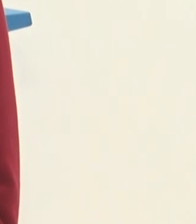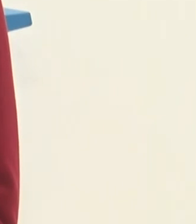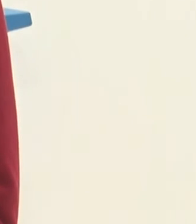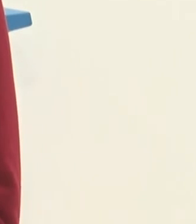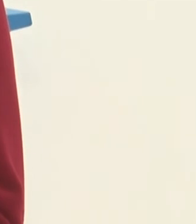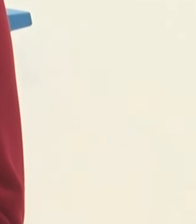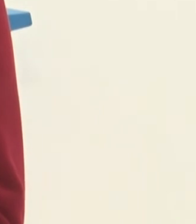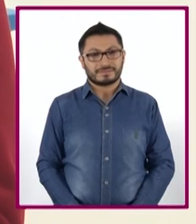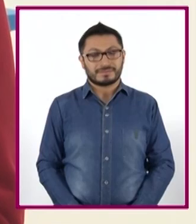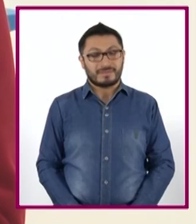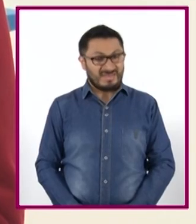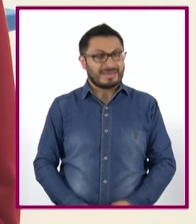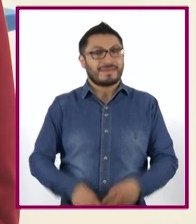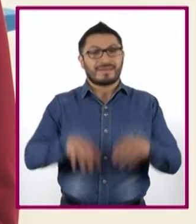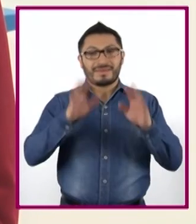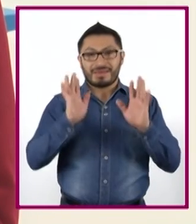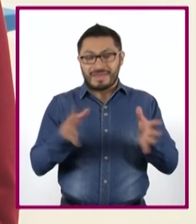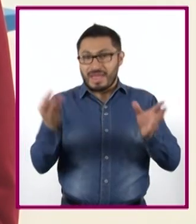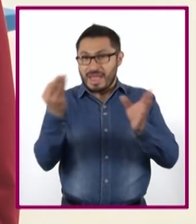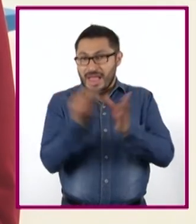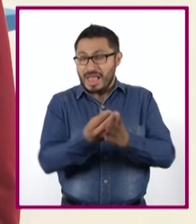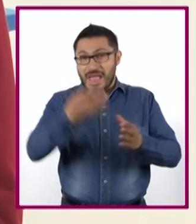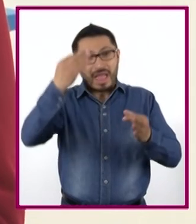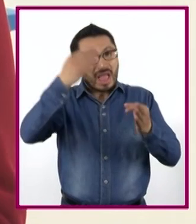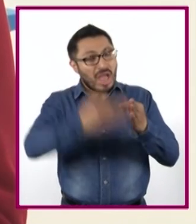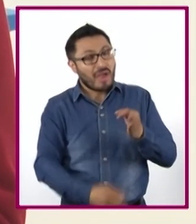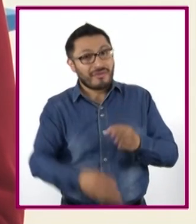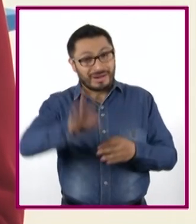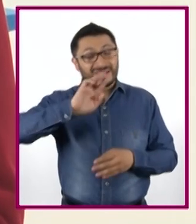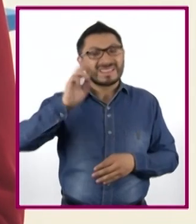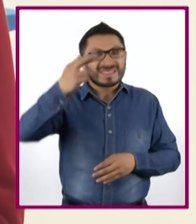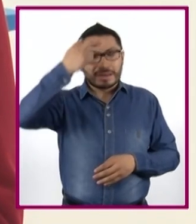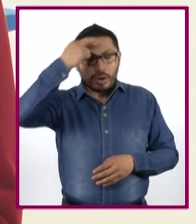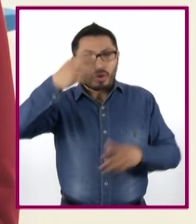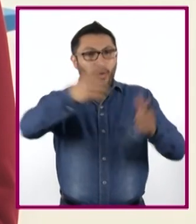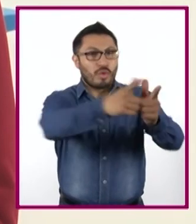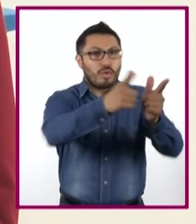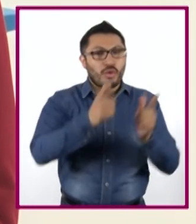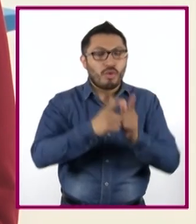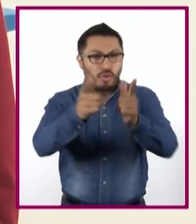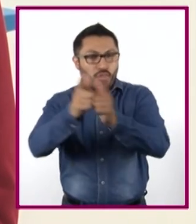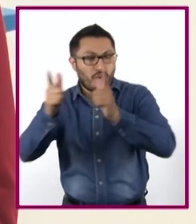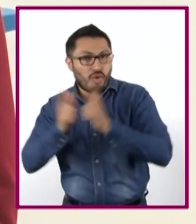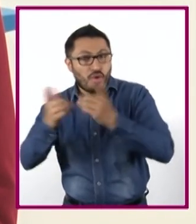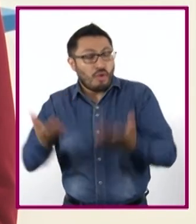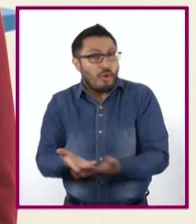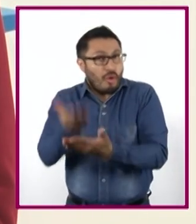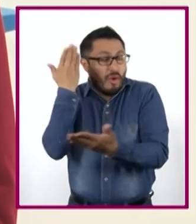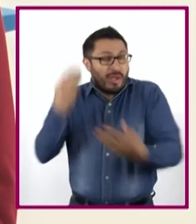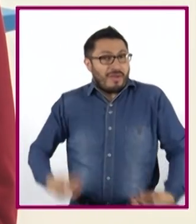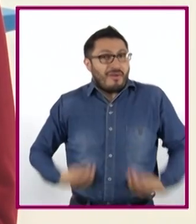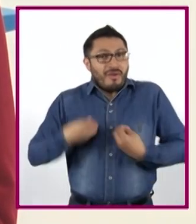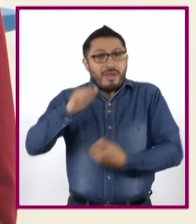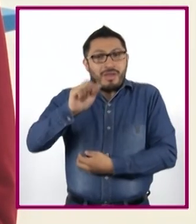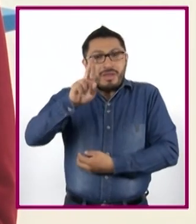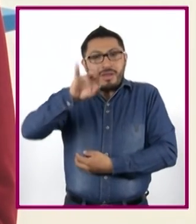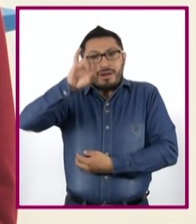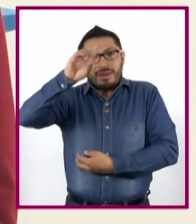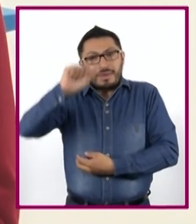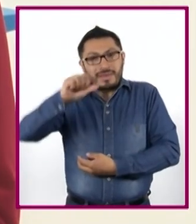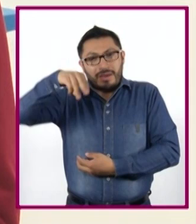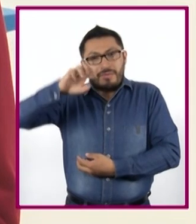Para finalizar, les menciono que estos grupos que habitaban Arida América fueron